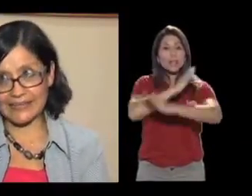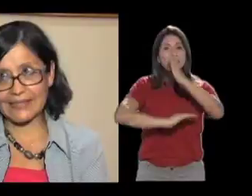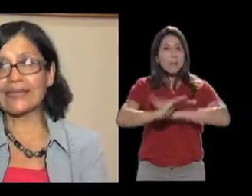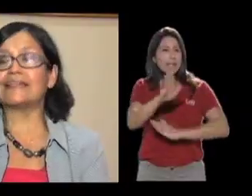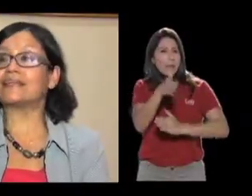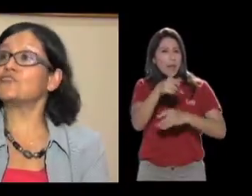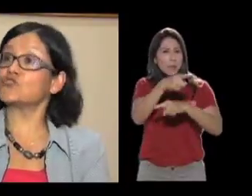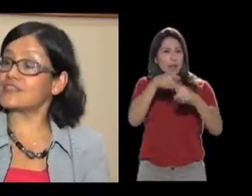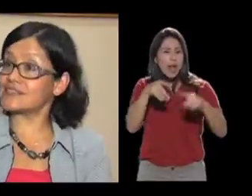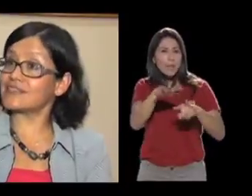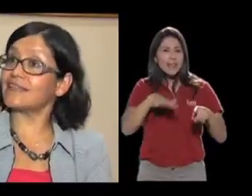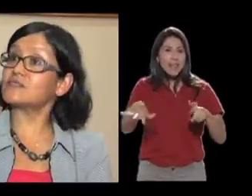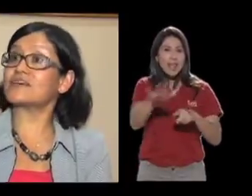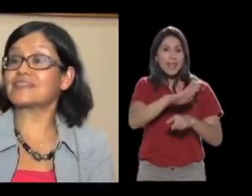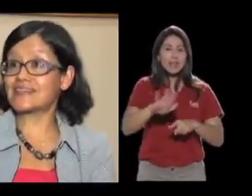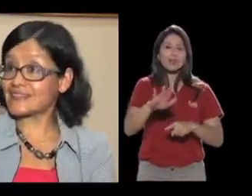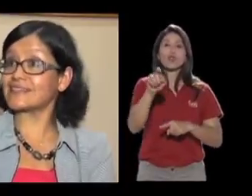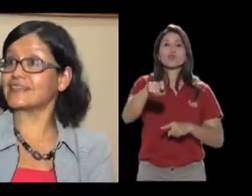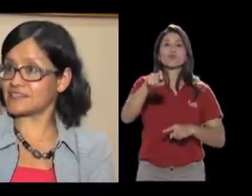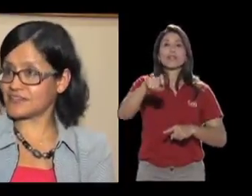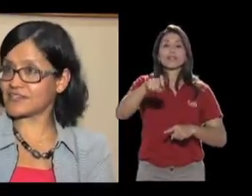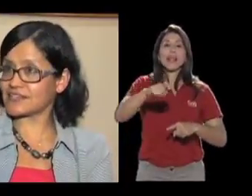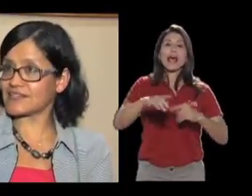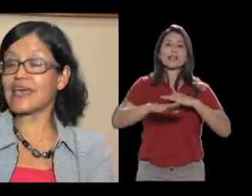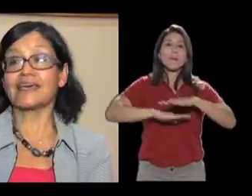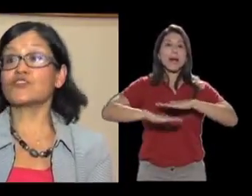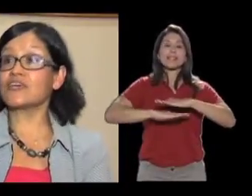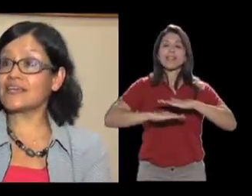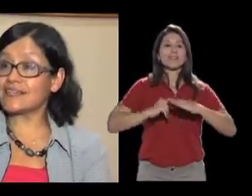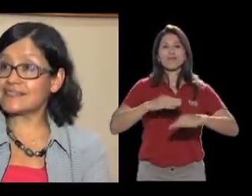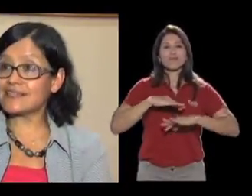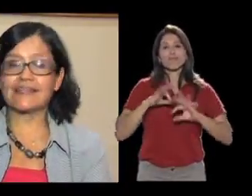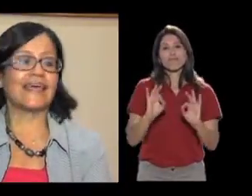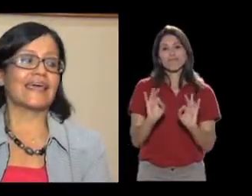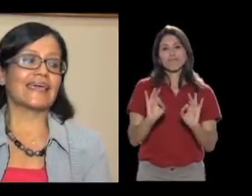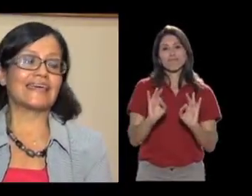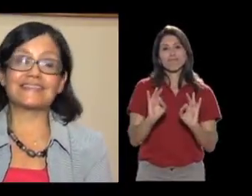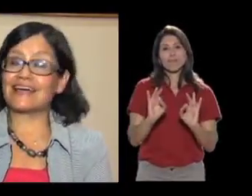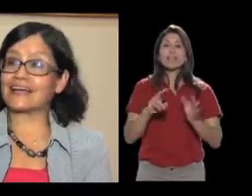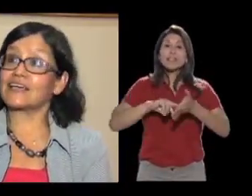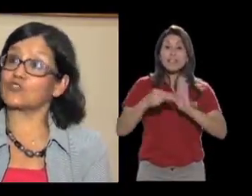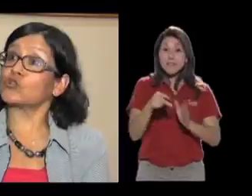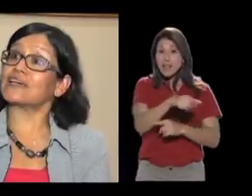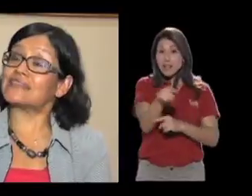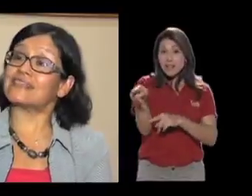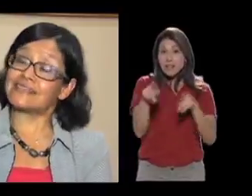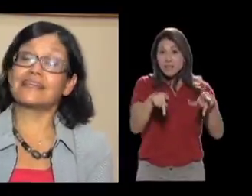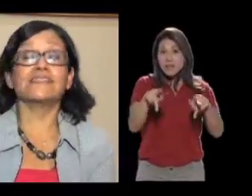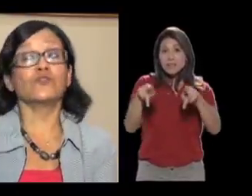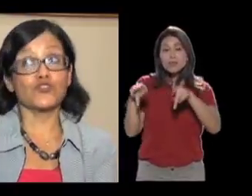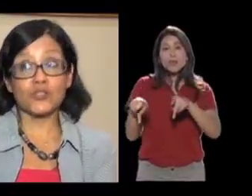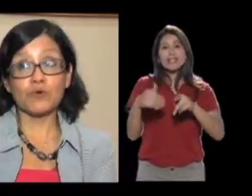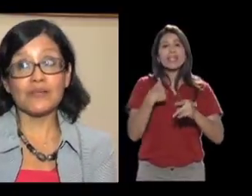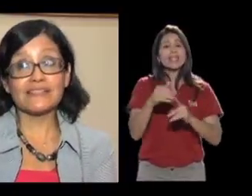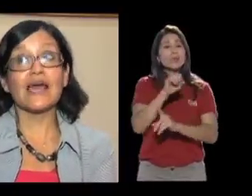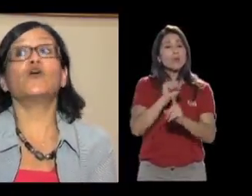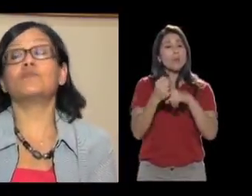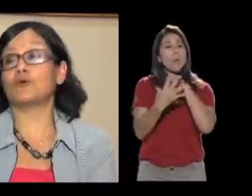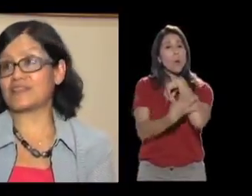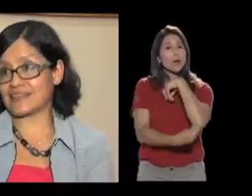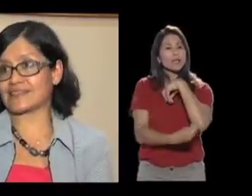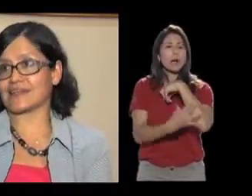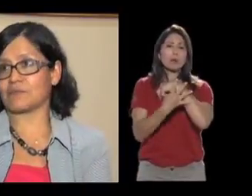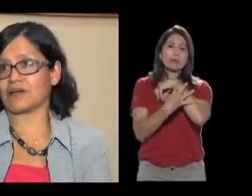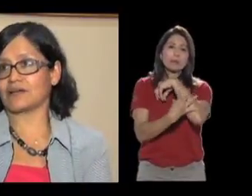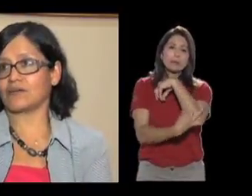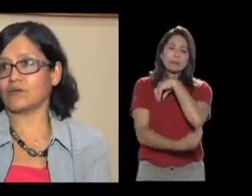mitad tienen sus necesidades básicas insatisfechas. ¿Eso qué quiere decir? Que están en situación de pobreza o